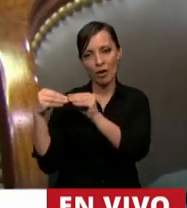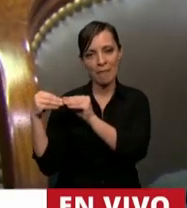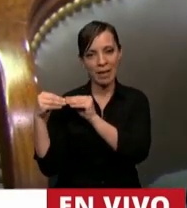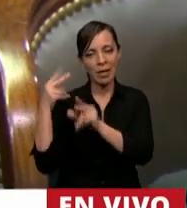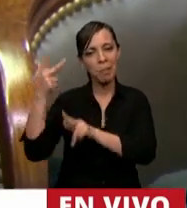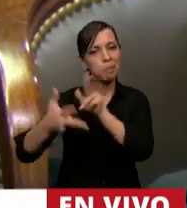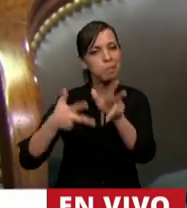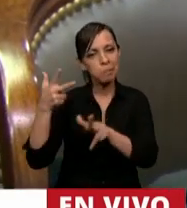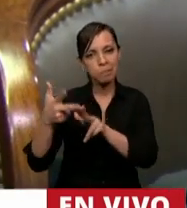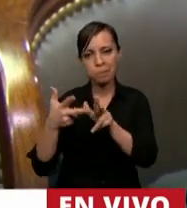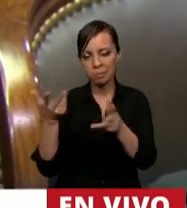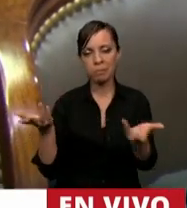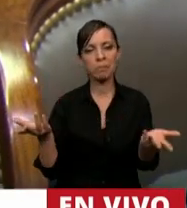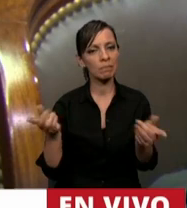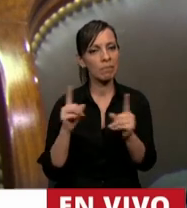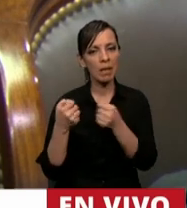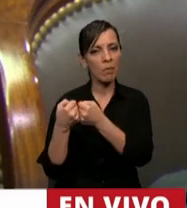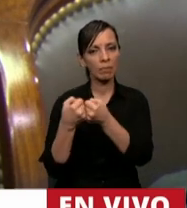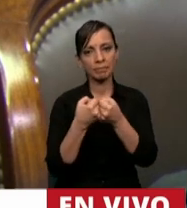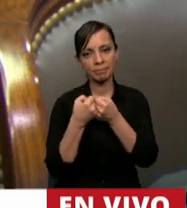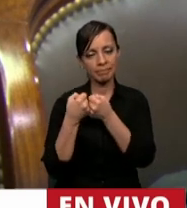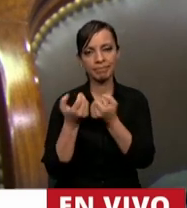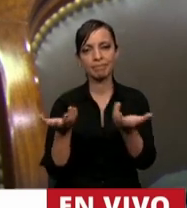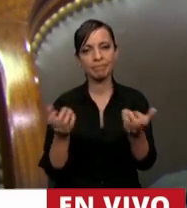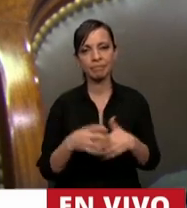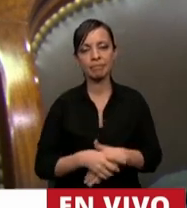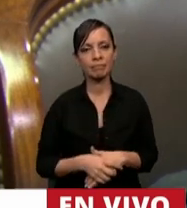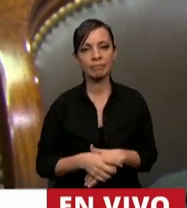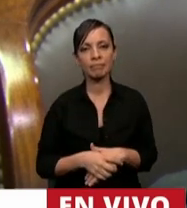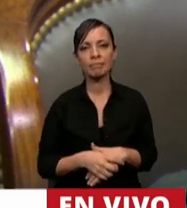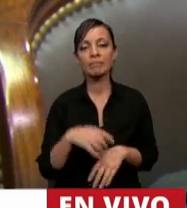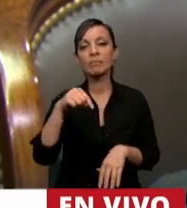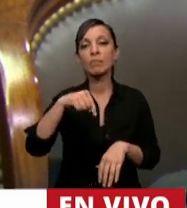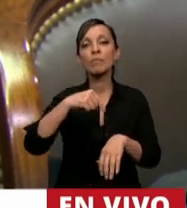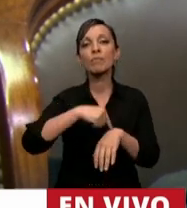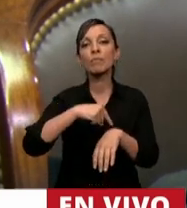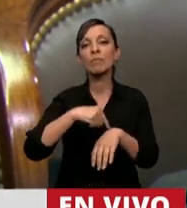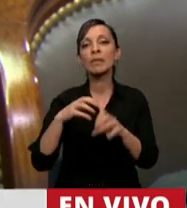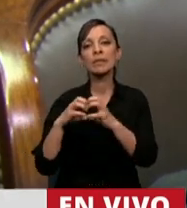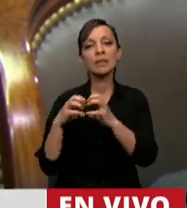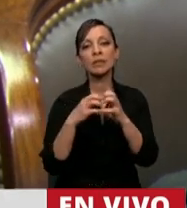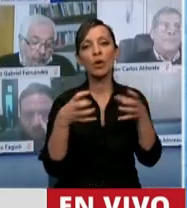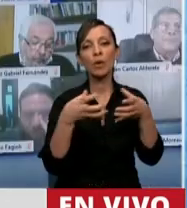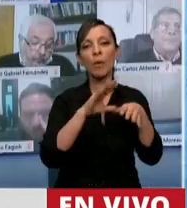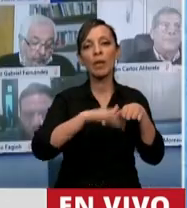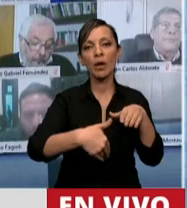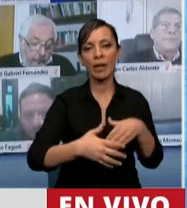mis compañeros y compañeras del interbloque, que es que estamos ante una sesión en minoría.